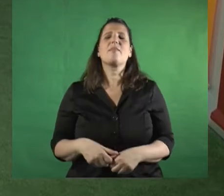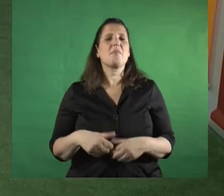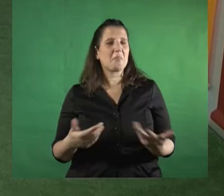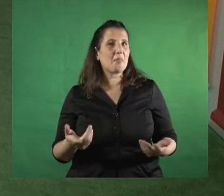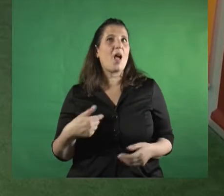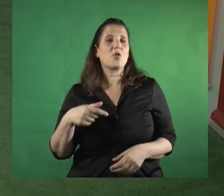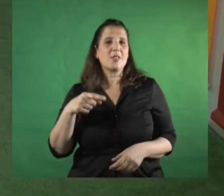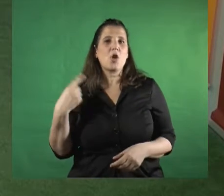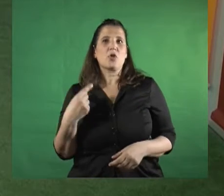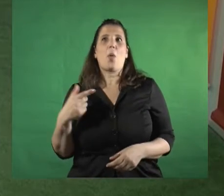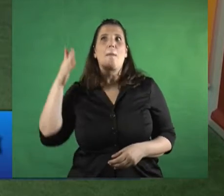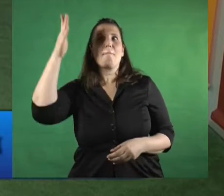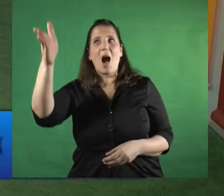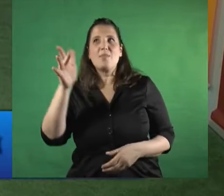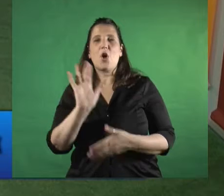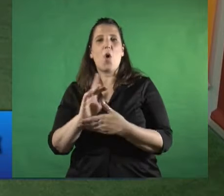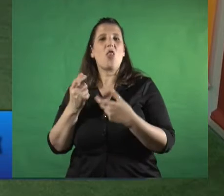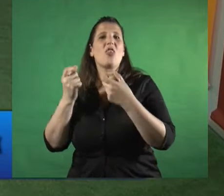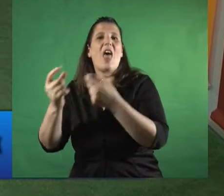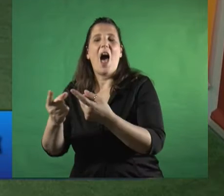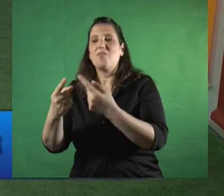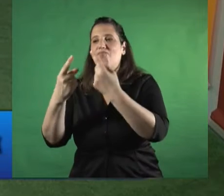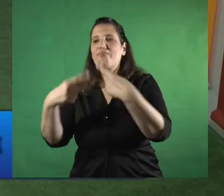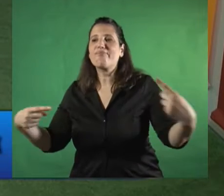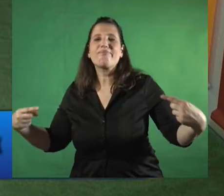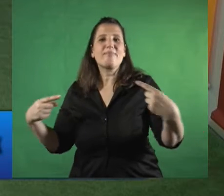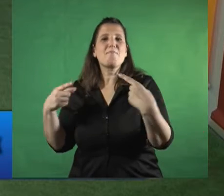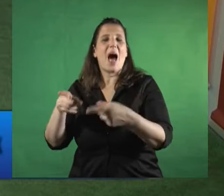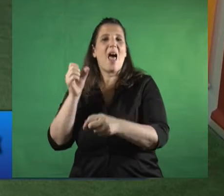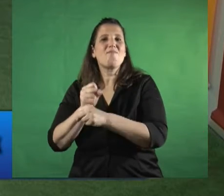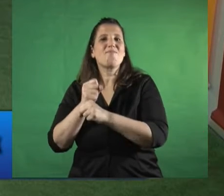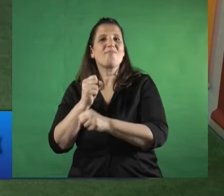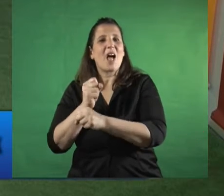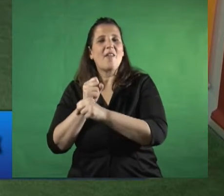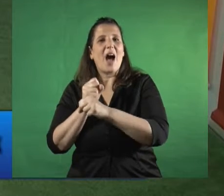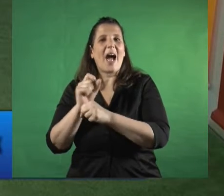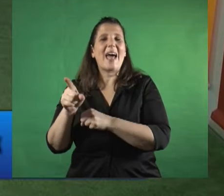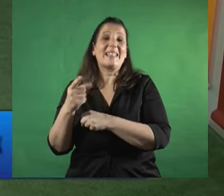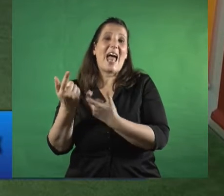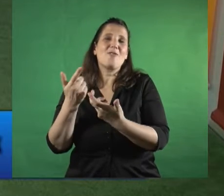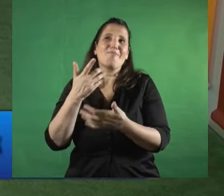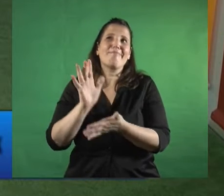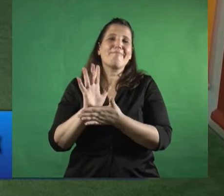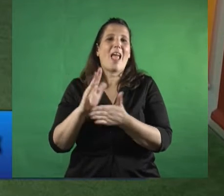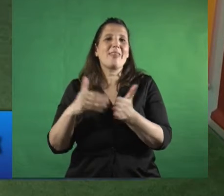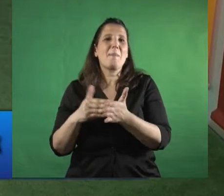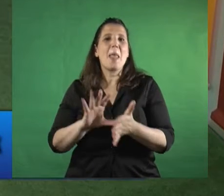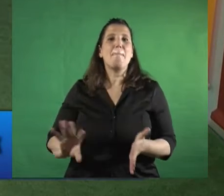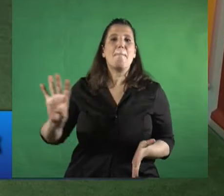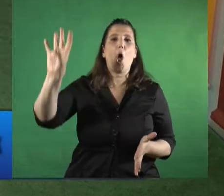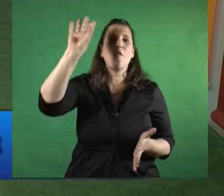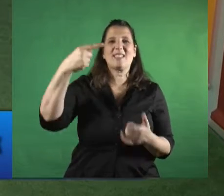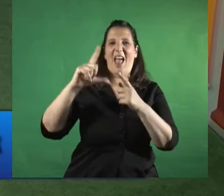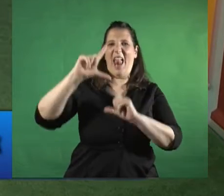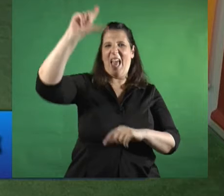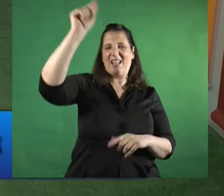hablamos también es que por ahí hay una cuestión local que excede a capital es decir cada provincia quizás tiene